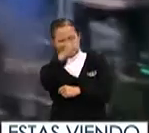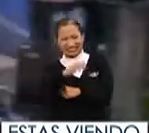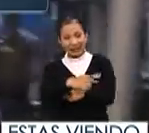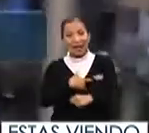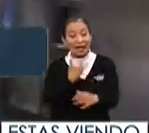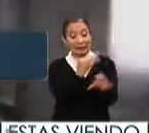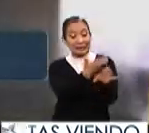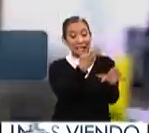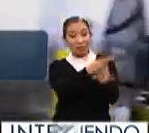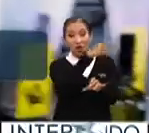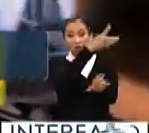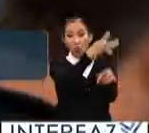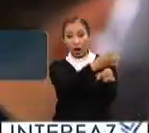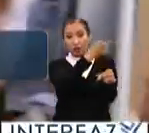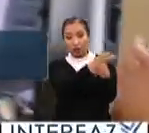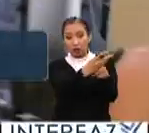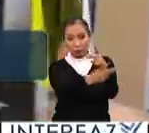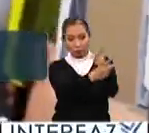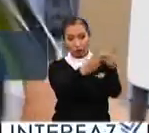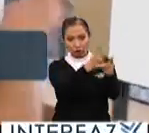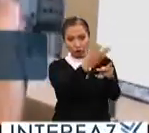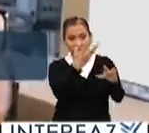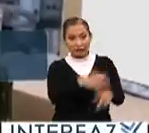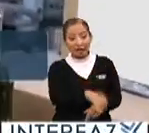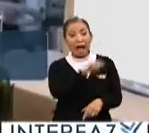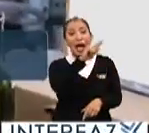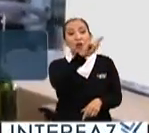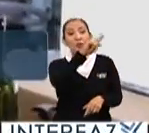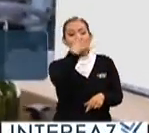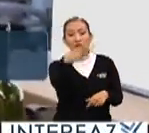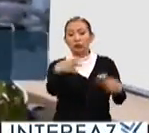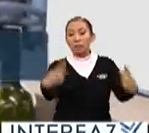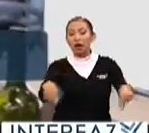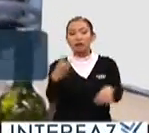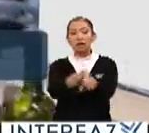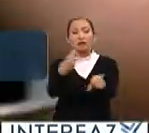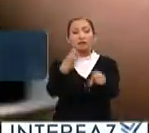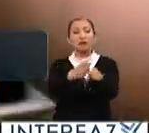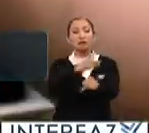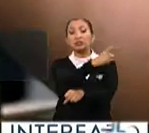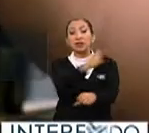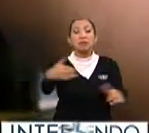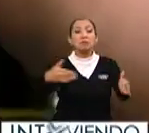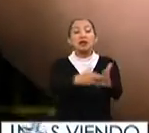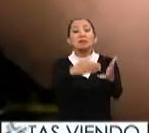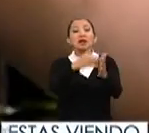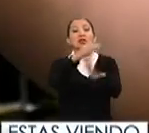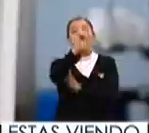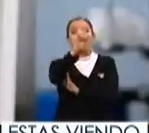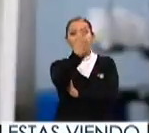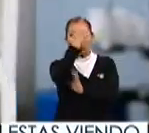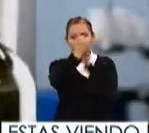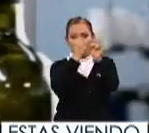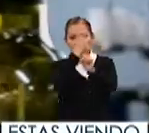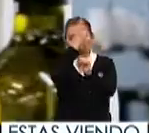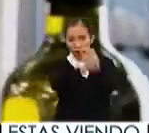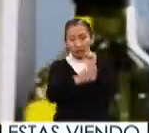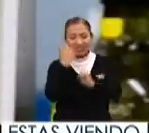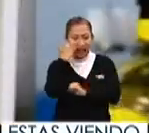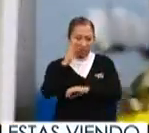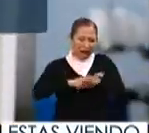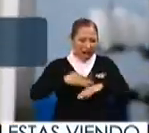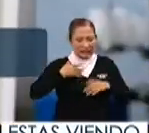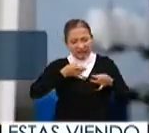Estados Unidos es el cuarto productor mundial de vino en el mundo y su mercado cervecero genera más de 100 mil millones de dólares anuales buscando